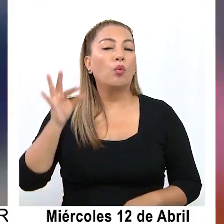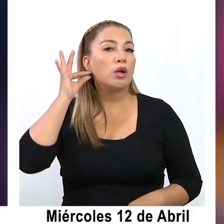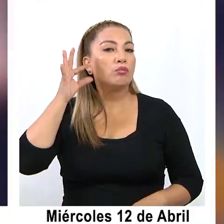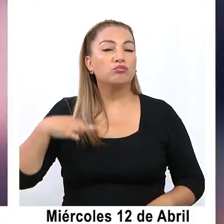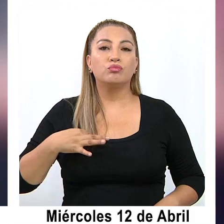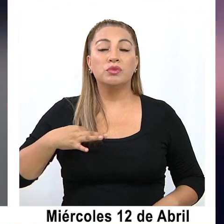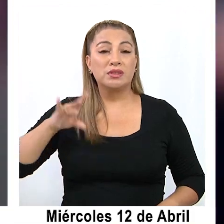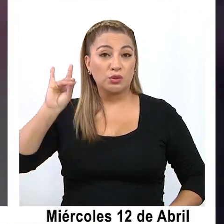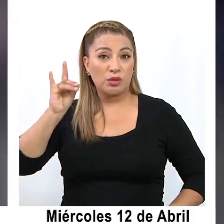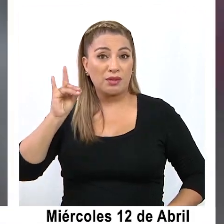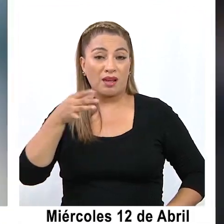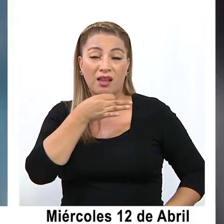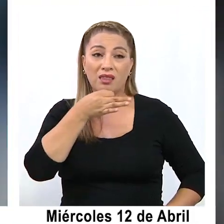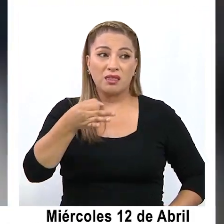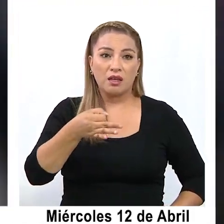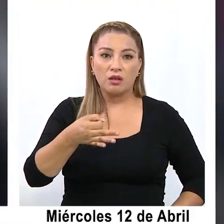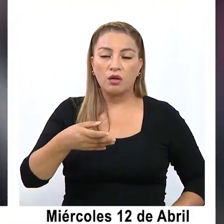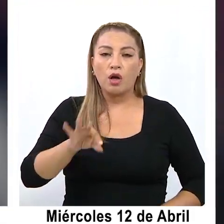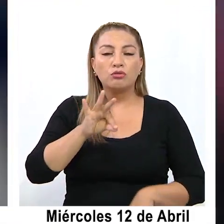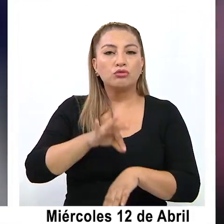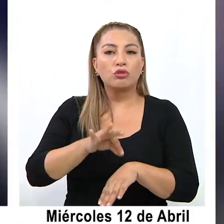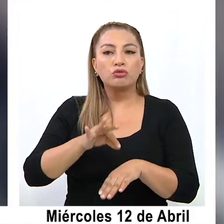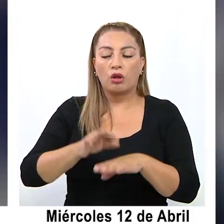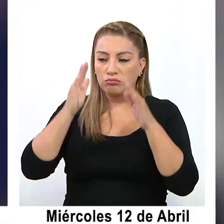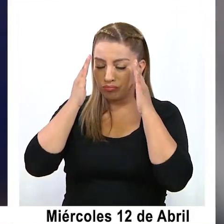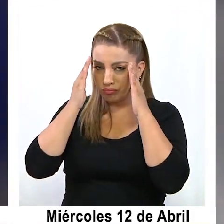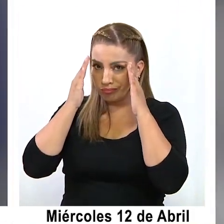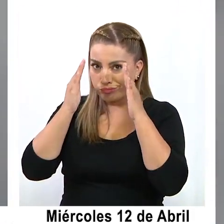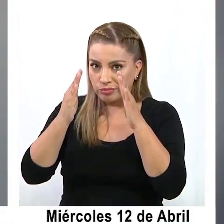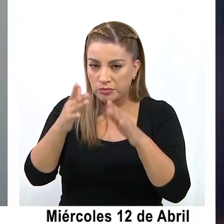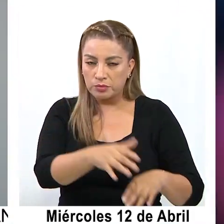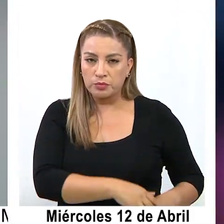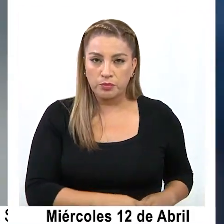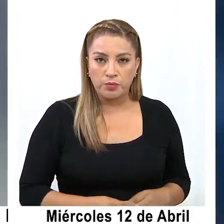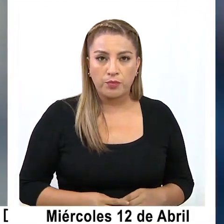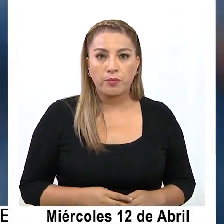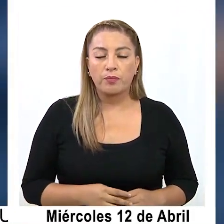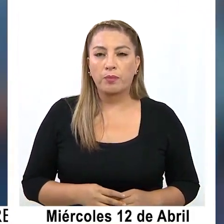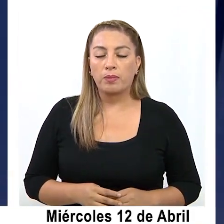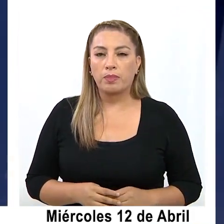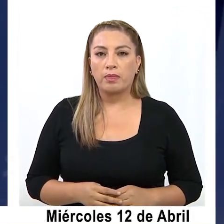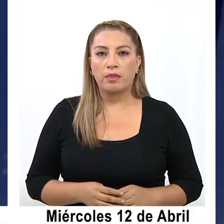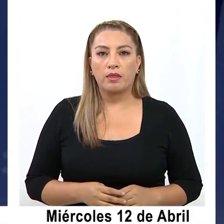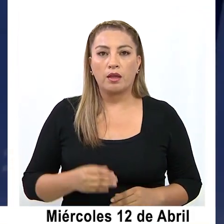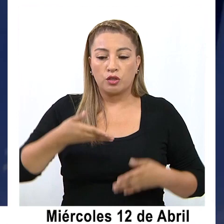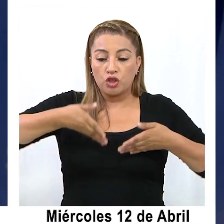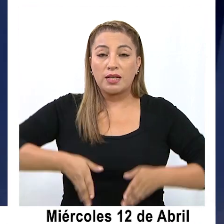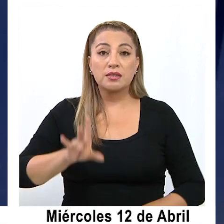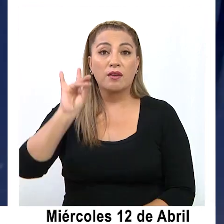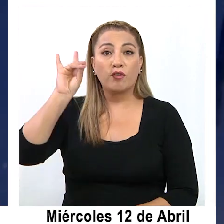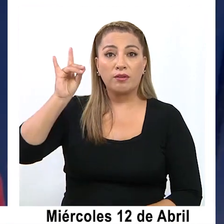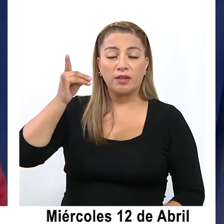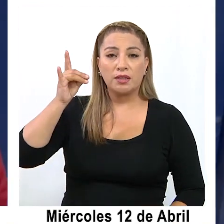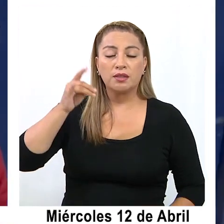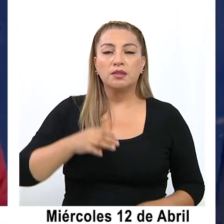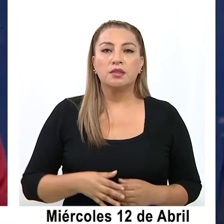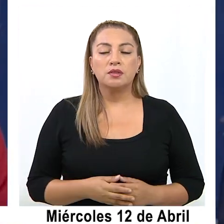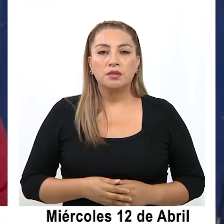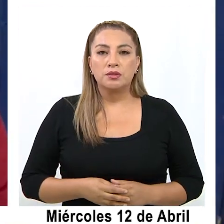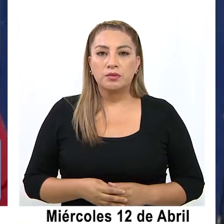las ciudadanas bolivianas, que fue atendida por personal de salud de Colchane. Soy boliviana y